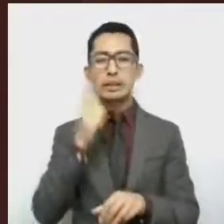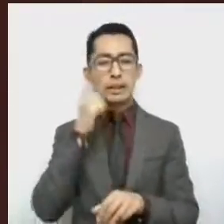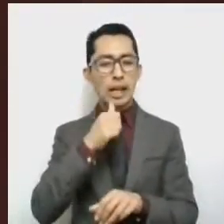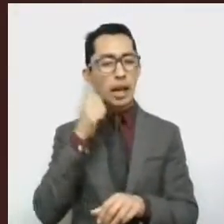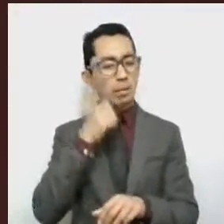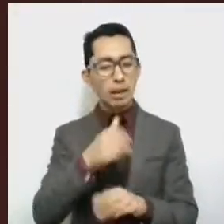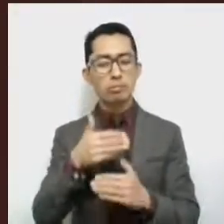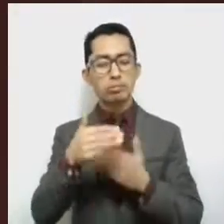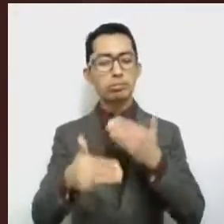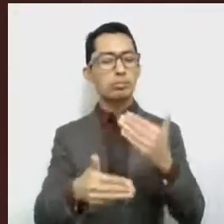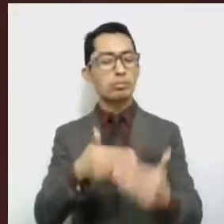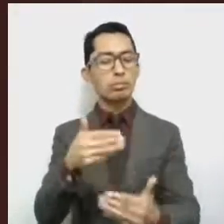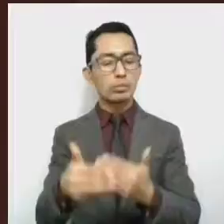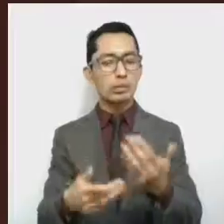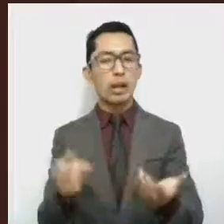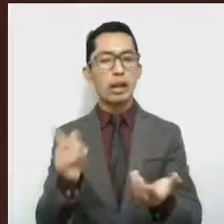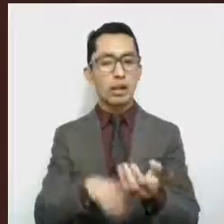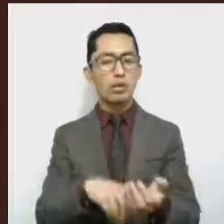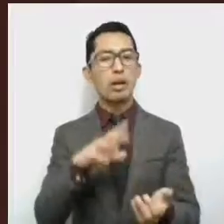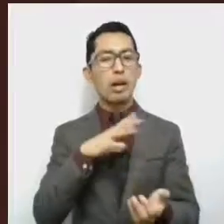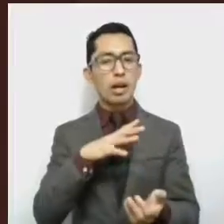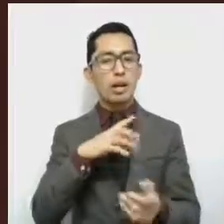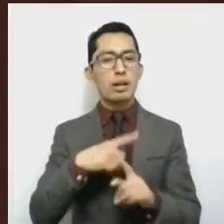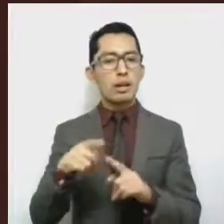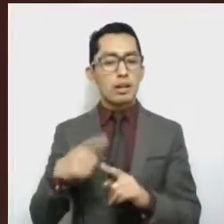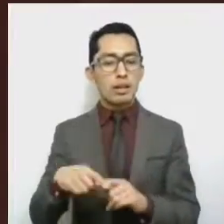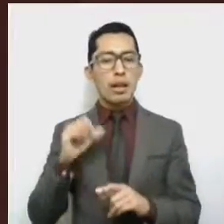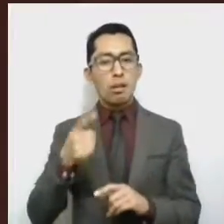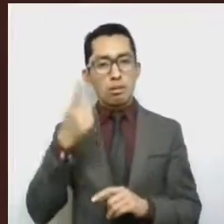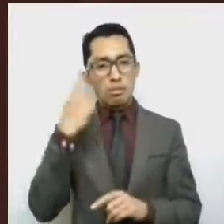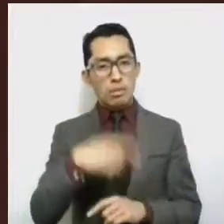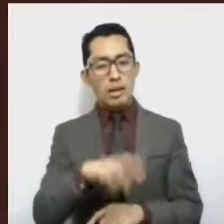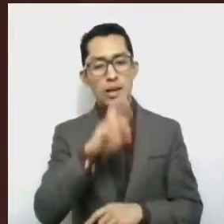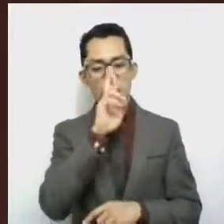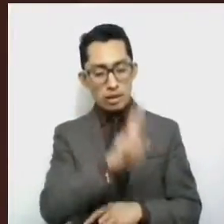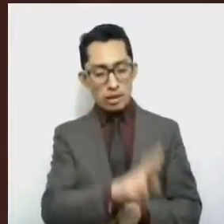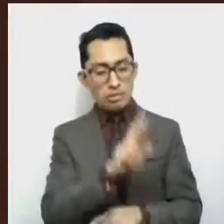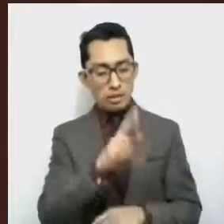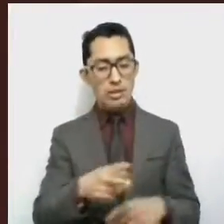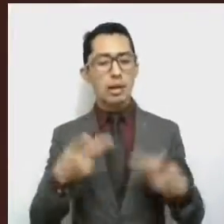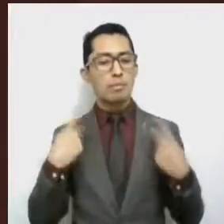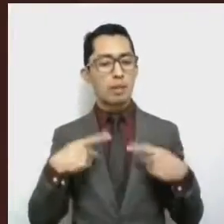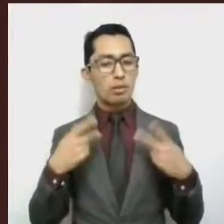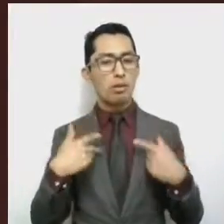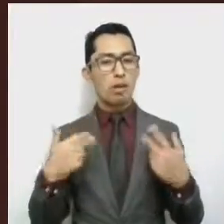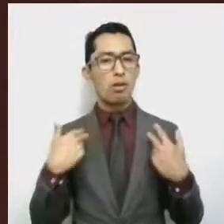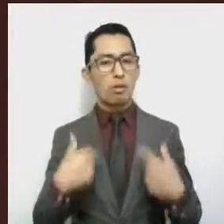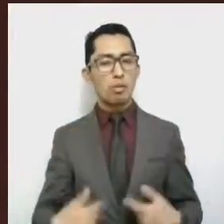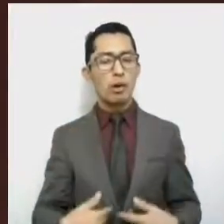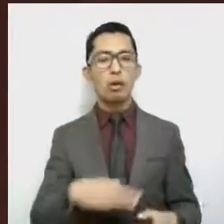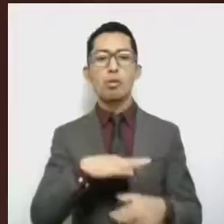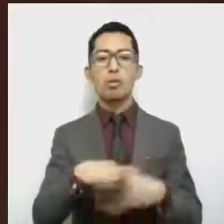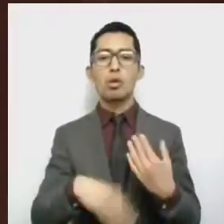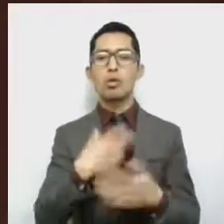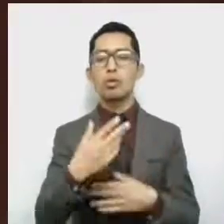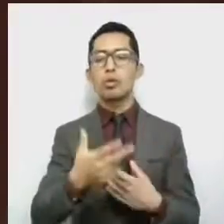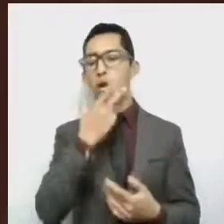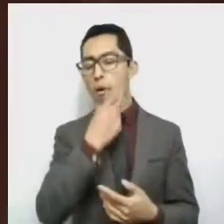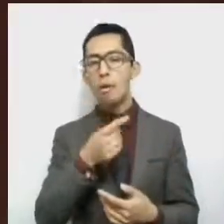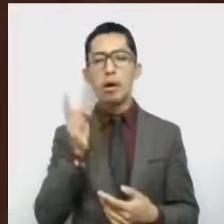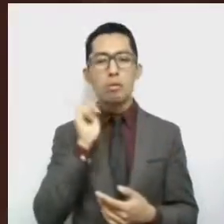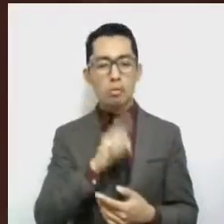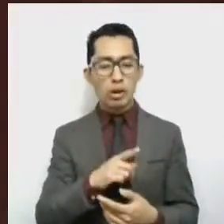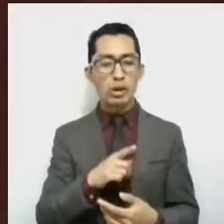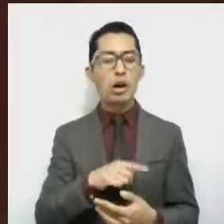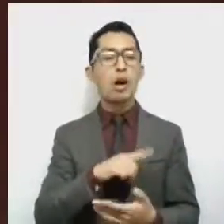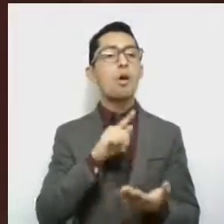prerrogativas cuyo fundamento derive de la dignidad humana y que son factibles a todos los mexicanos sin importar su origen,